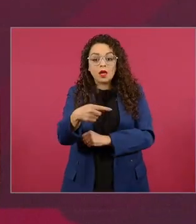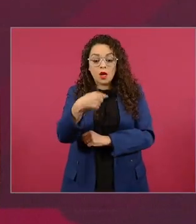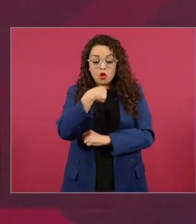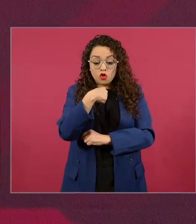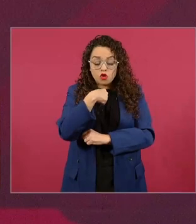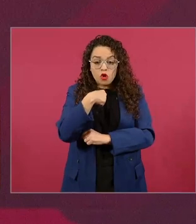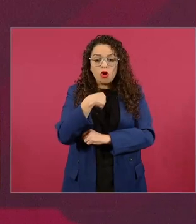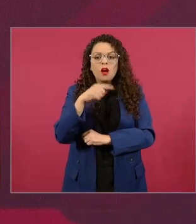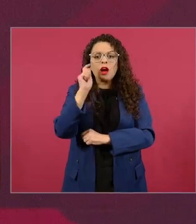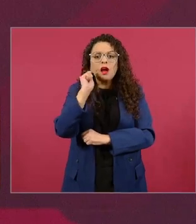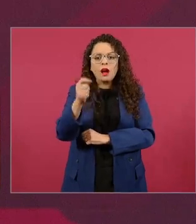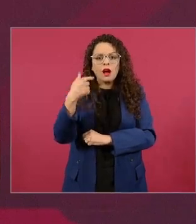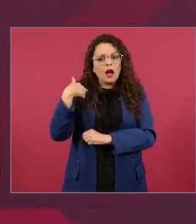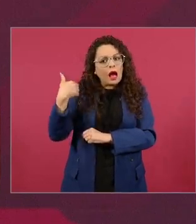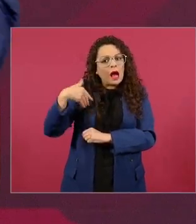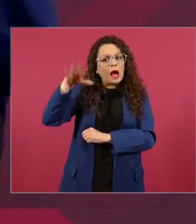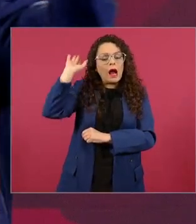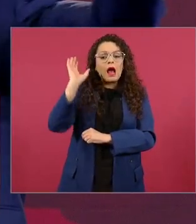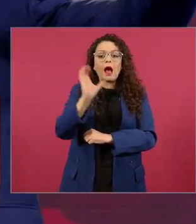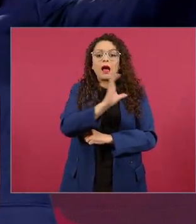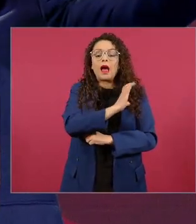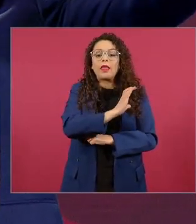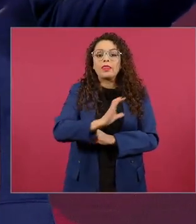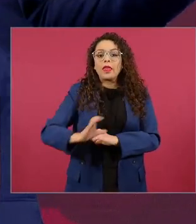fue creciendo esa ola